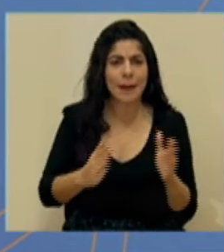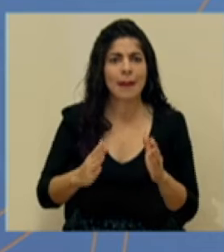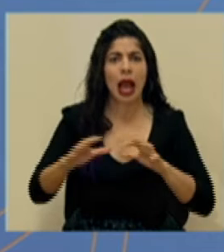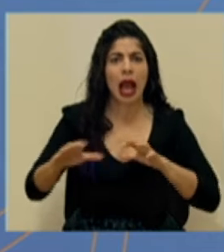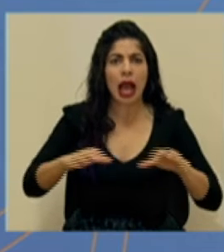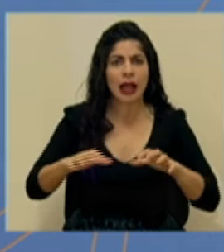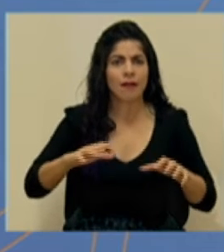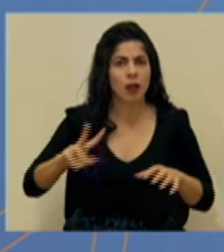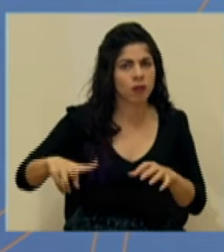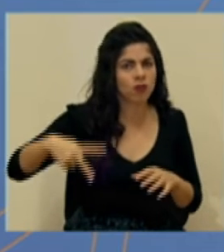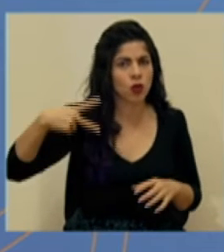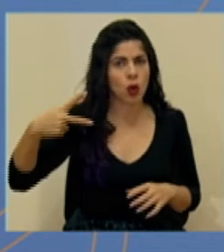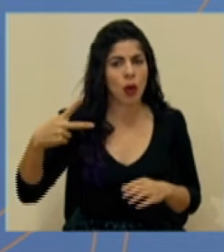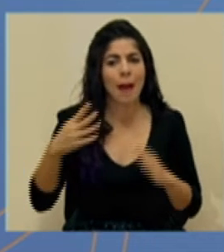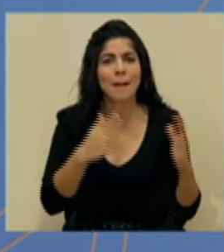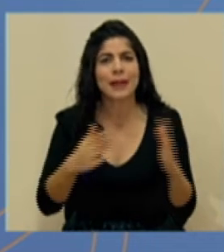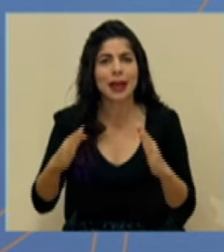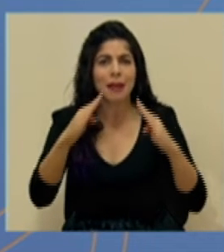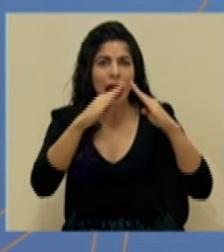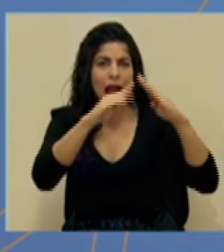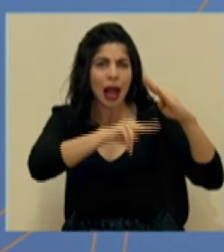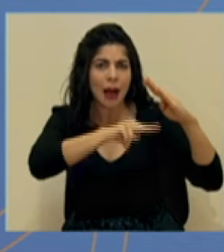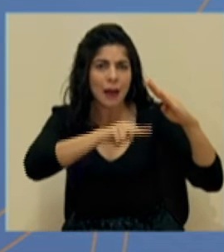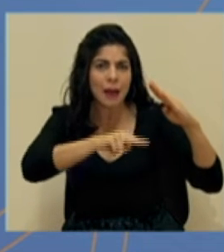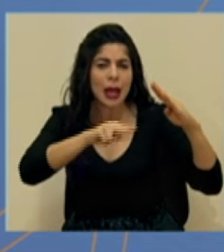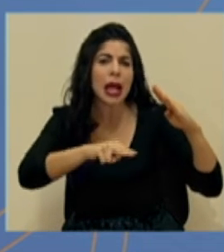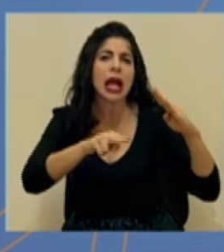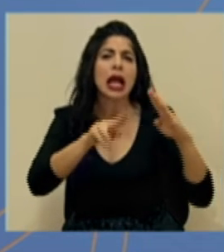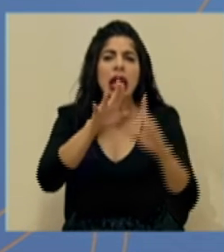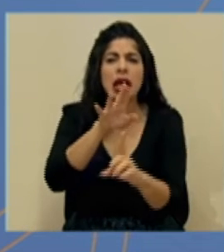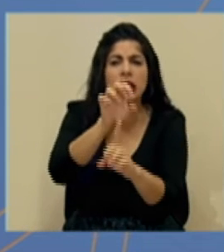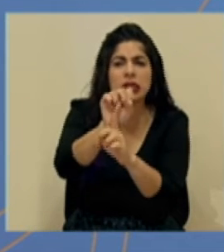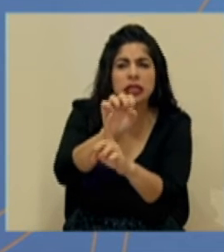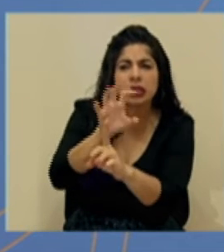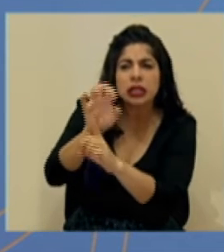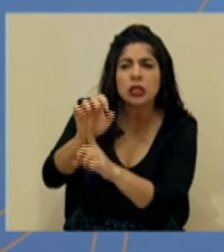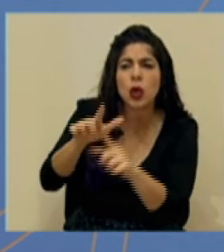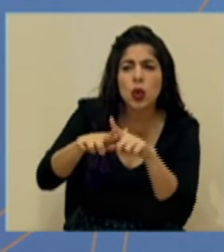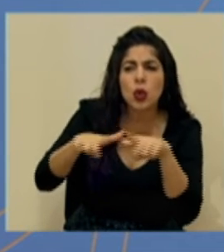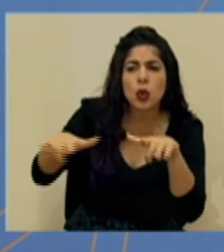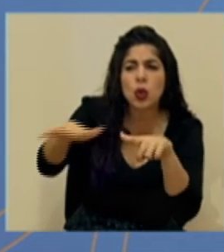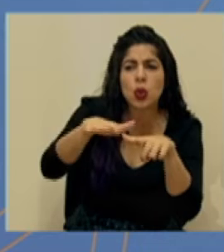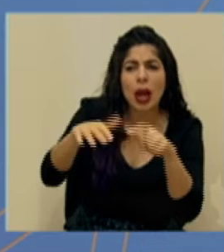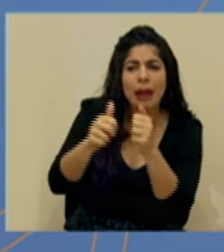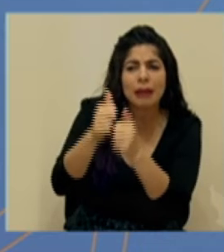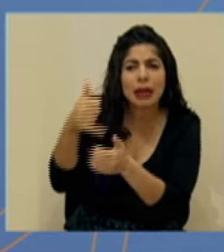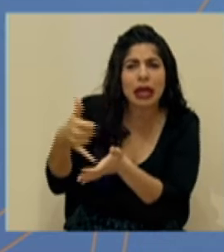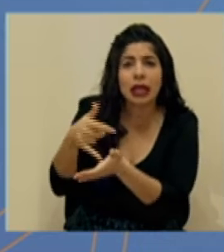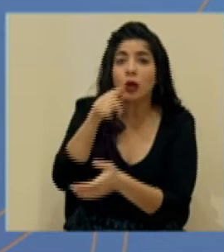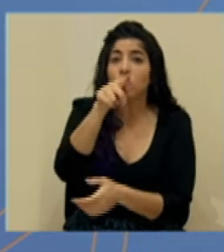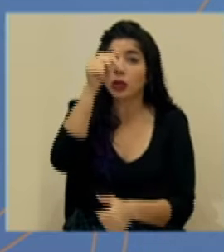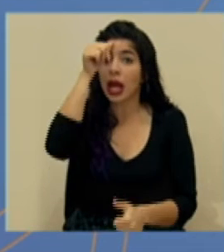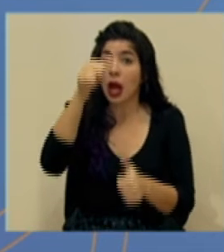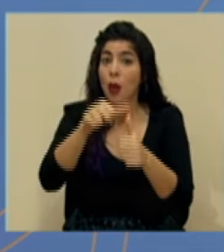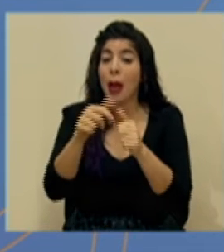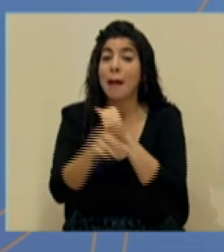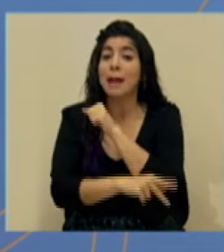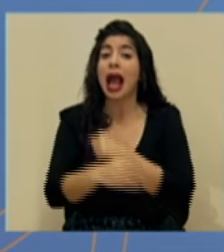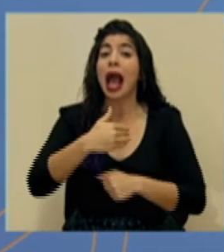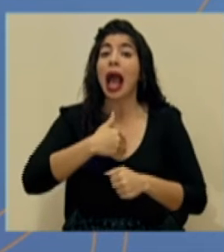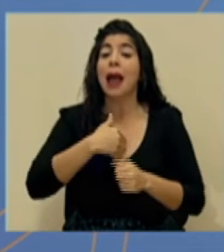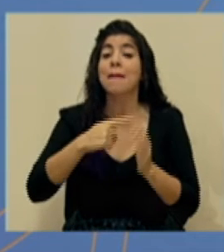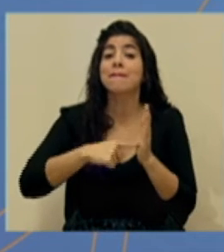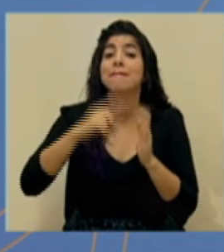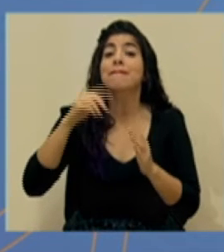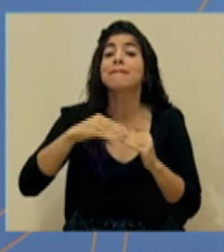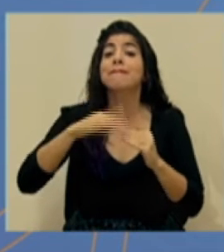las actividades, preparación de los albergues, identificación de zonas con mayor vulnerabilidad. Recordemos que nuestro país tiene más de 1.500